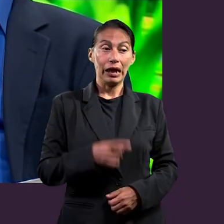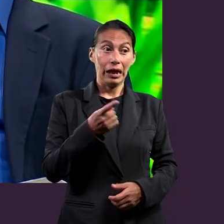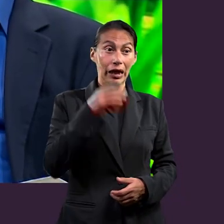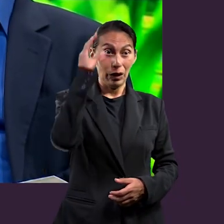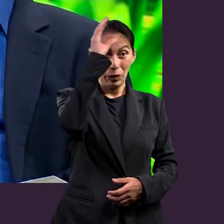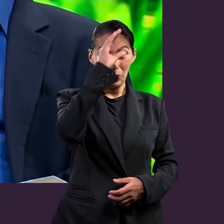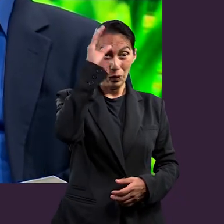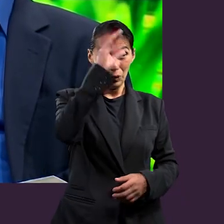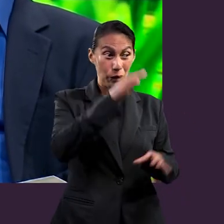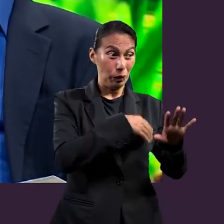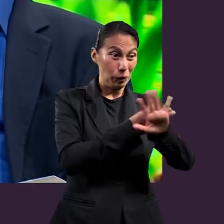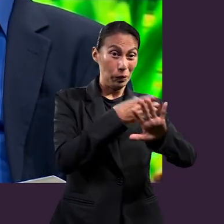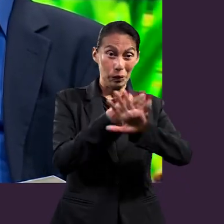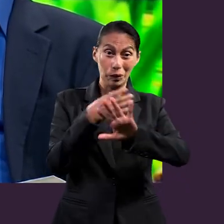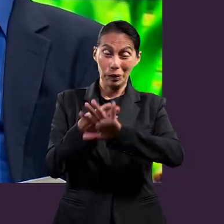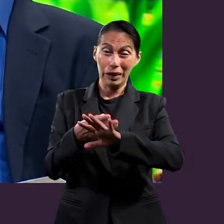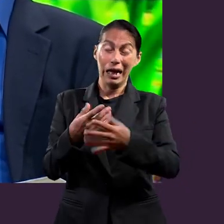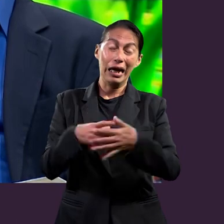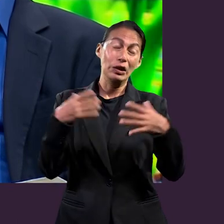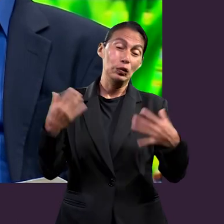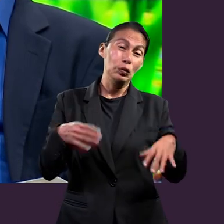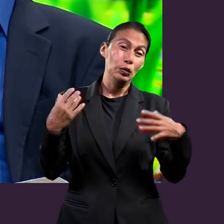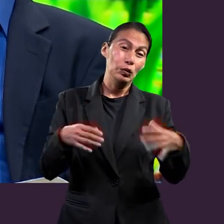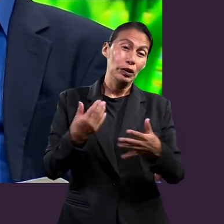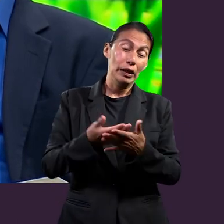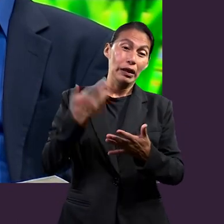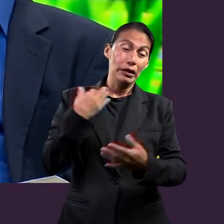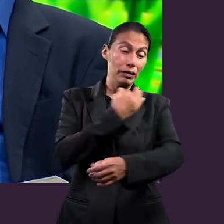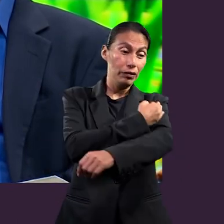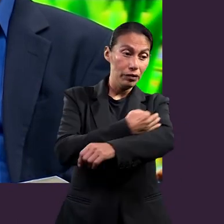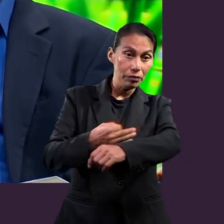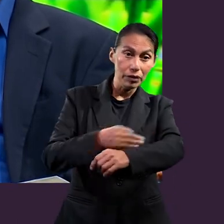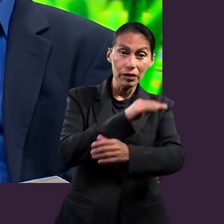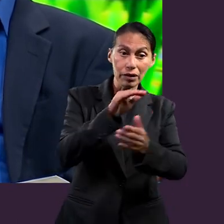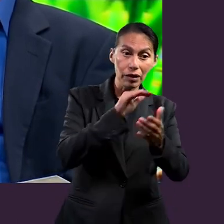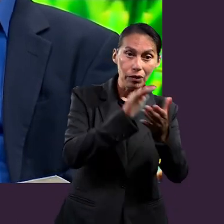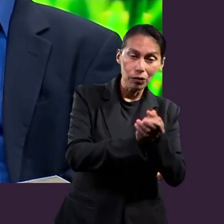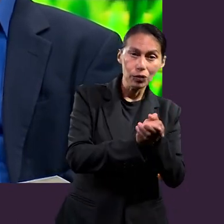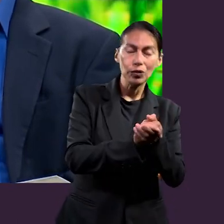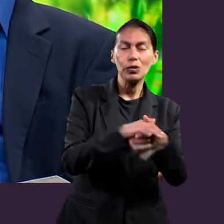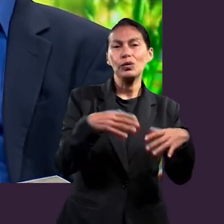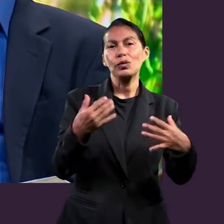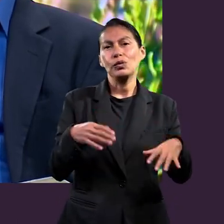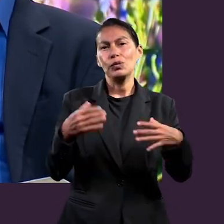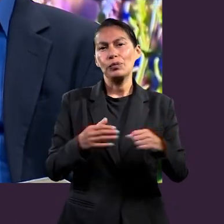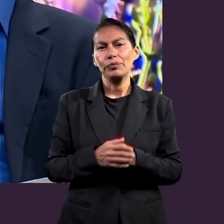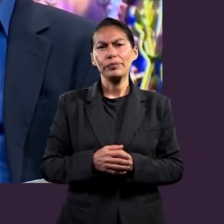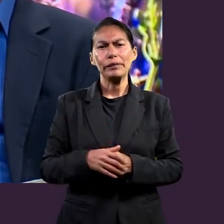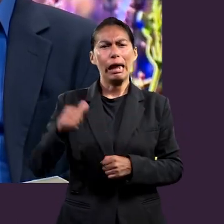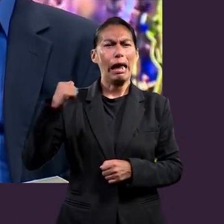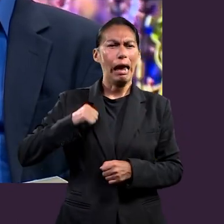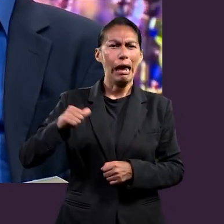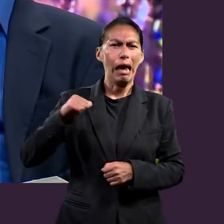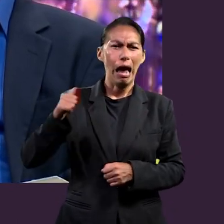Esta es una revolución contracultural de cómo eran las relaciones en familia y en pareja. En la